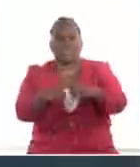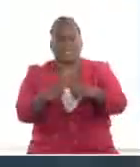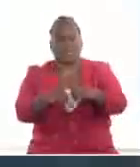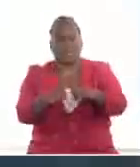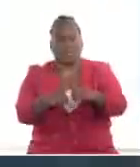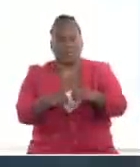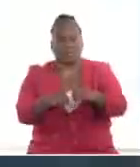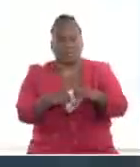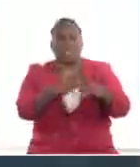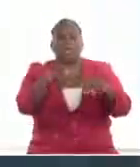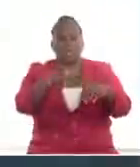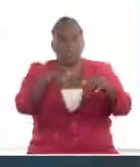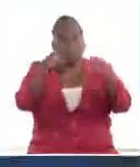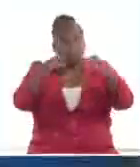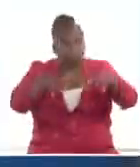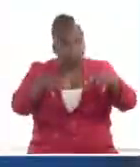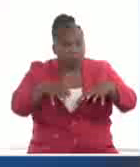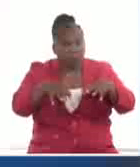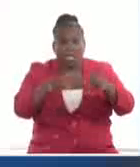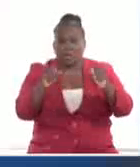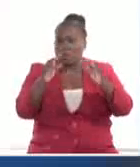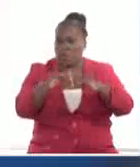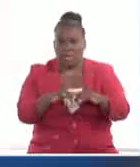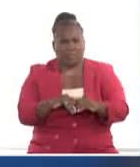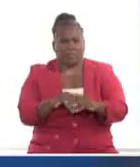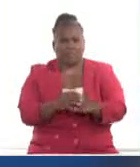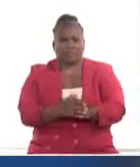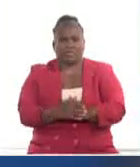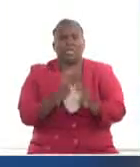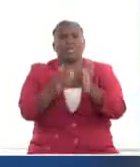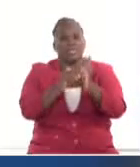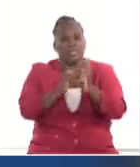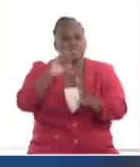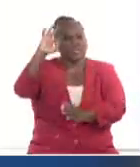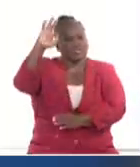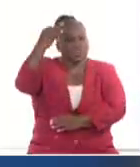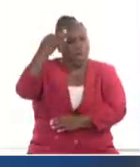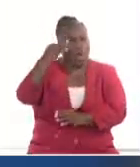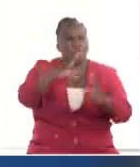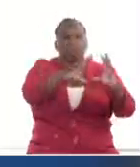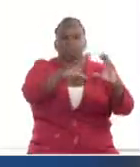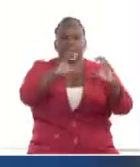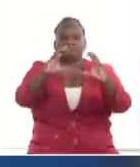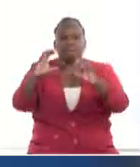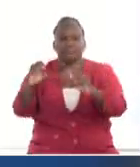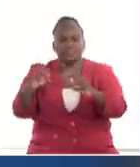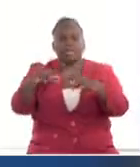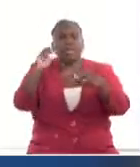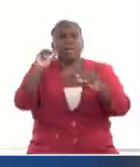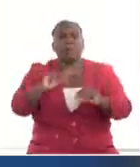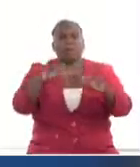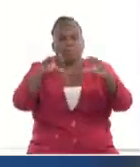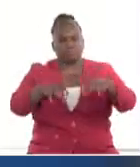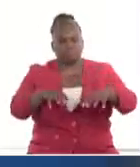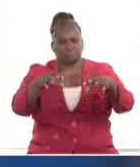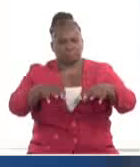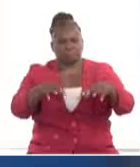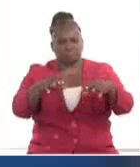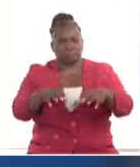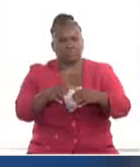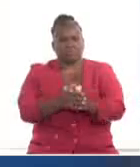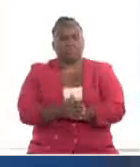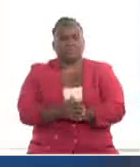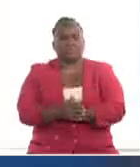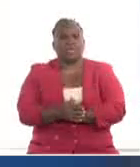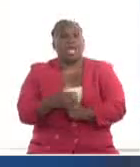no genera precipitaciones. Por eso durante la tarde mucho sol, algunas nubes, escasas precipitaciones en gran parte del país, aunque no se